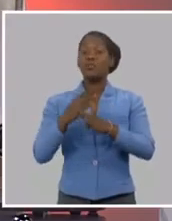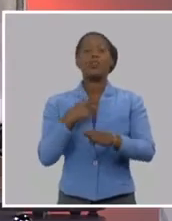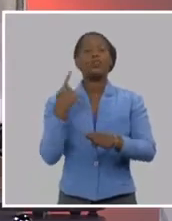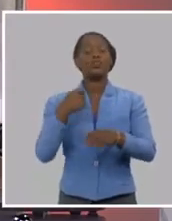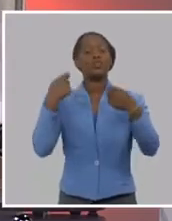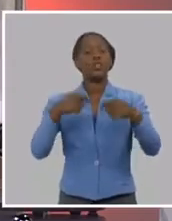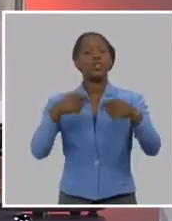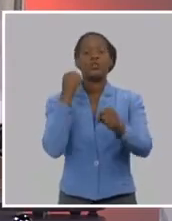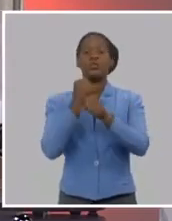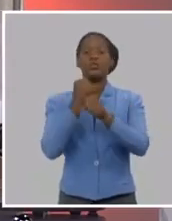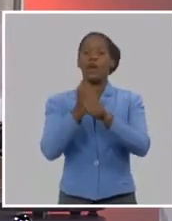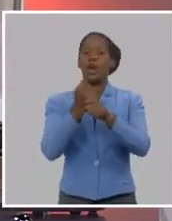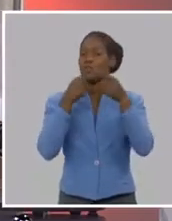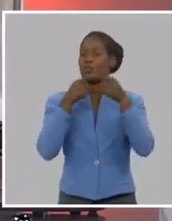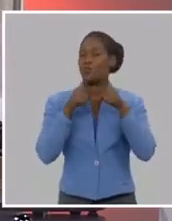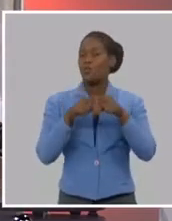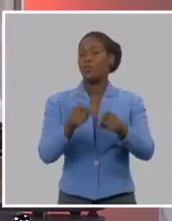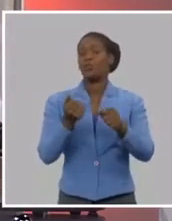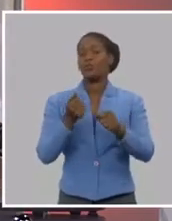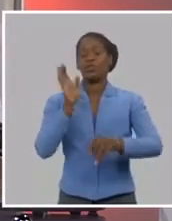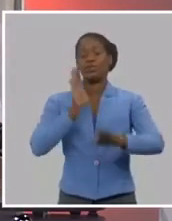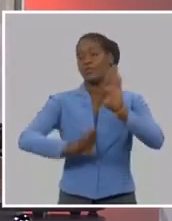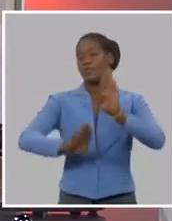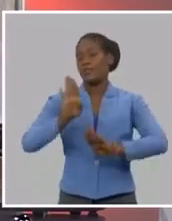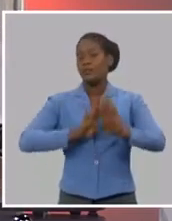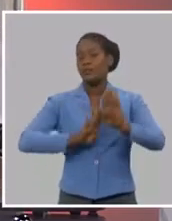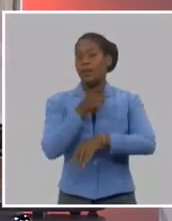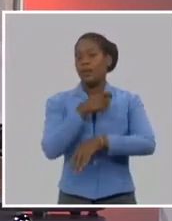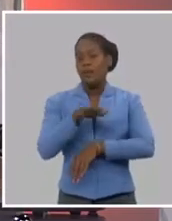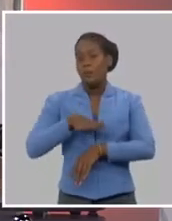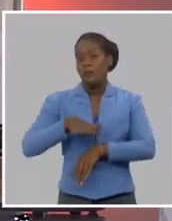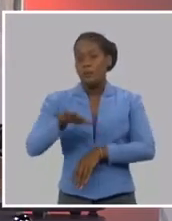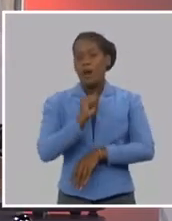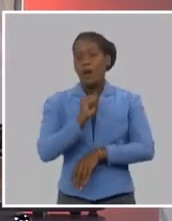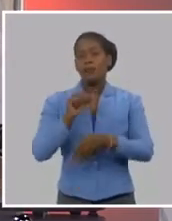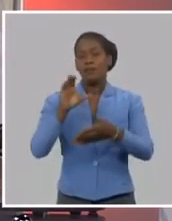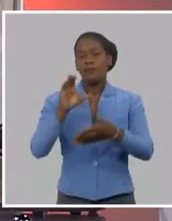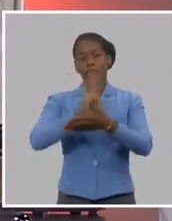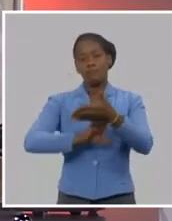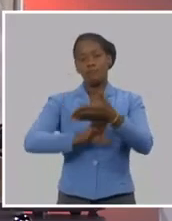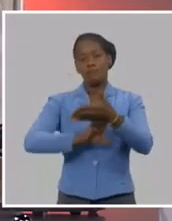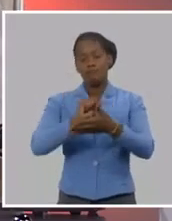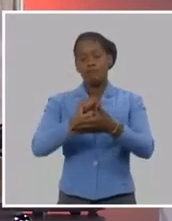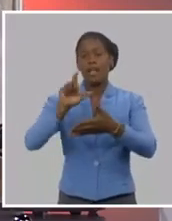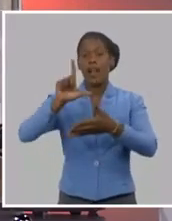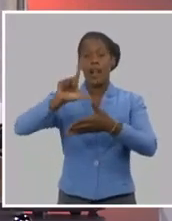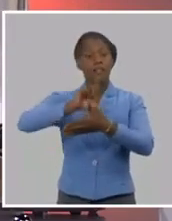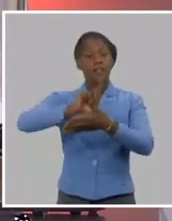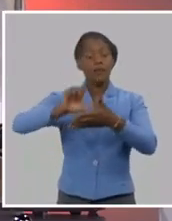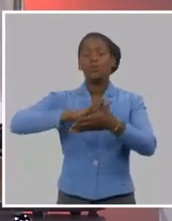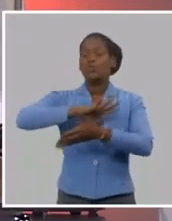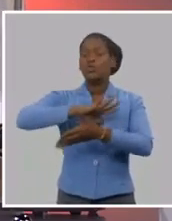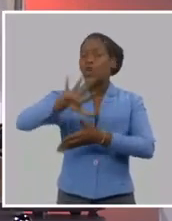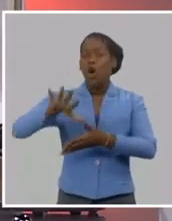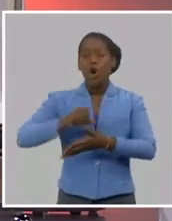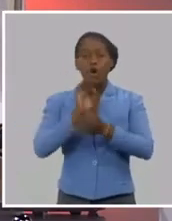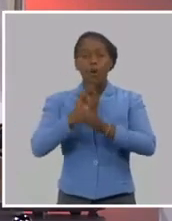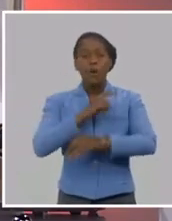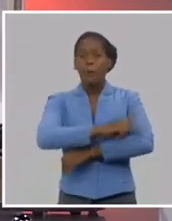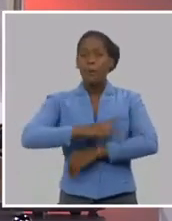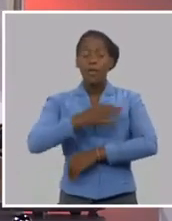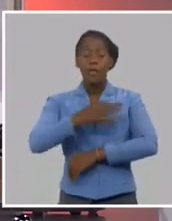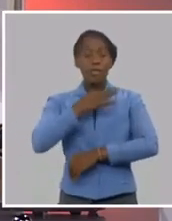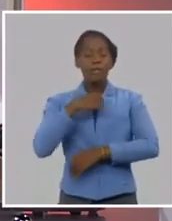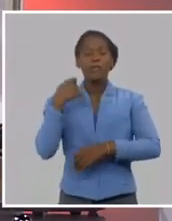ejemplo, cubano va a ser, digamos, decisivo, porque va a ser, una revolución, va a ser,